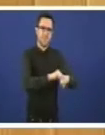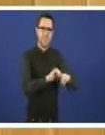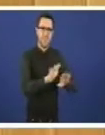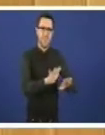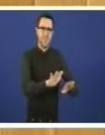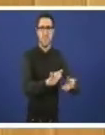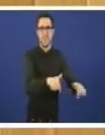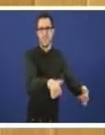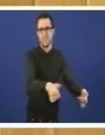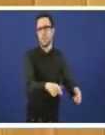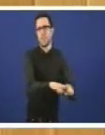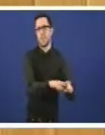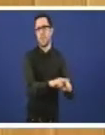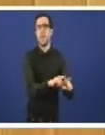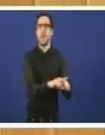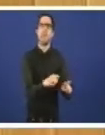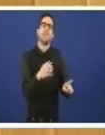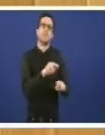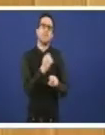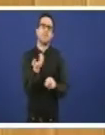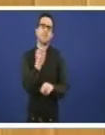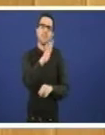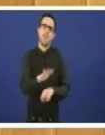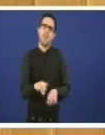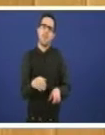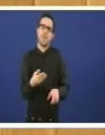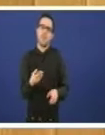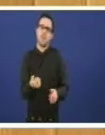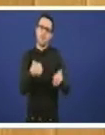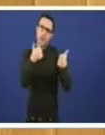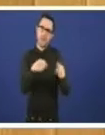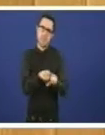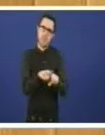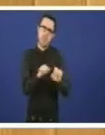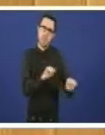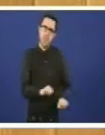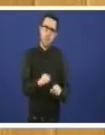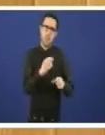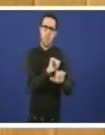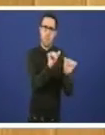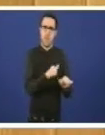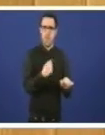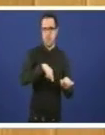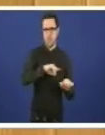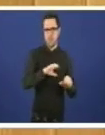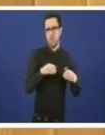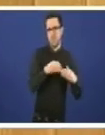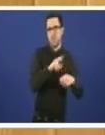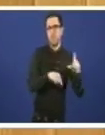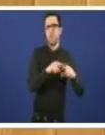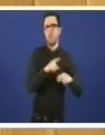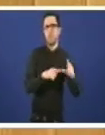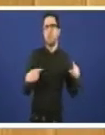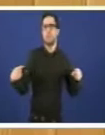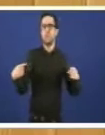efectivamente que se parece moito máis ao que defendemos desde o Bloque Nacionalista Galego, contraposto que vostedes defenden,